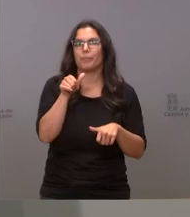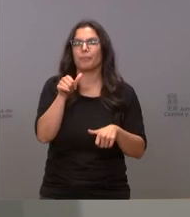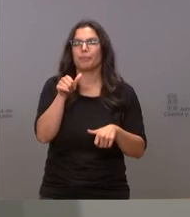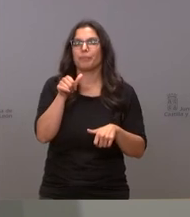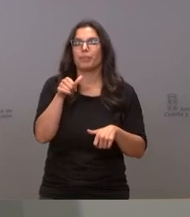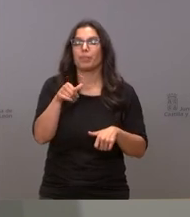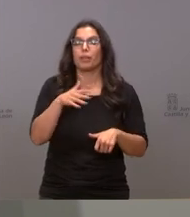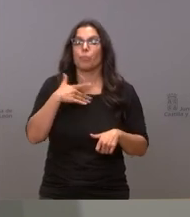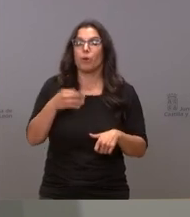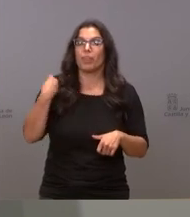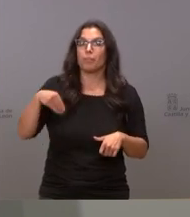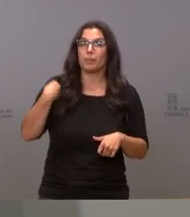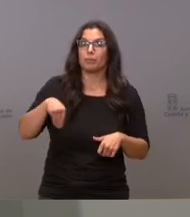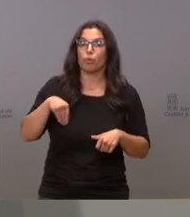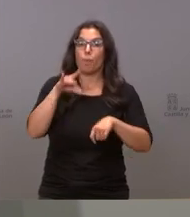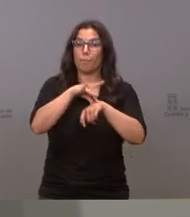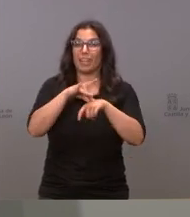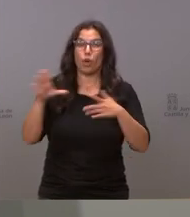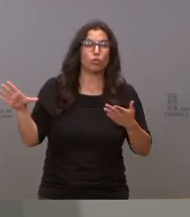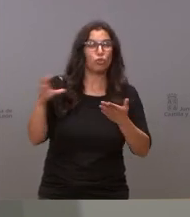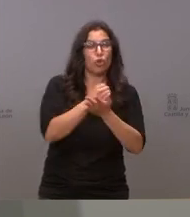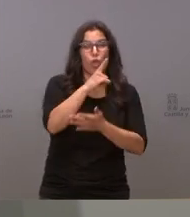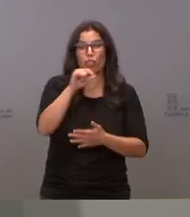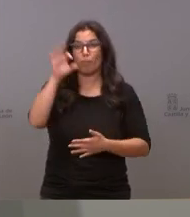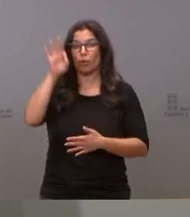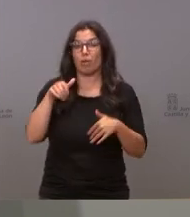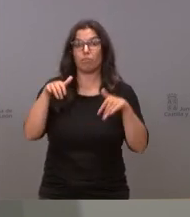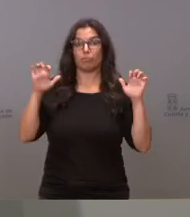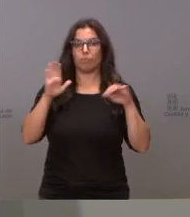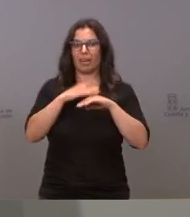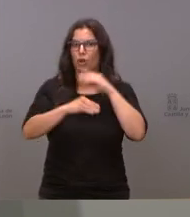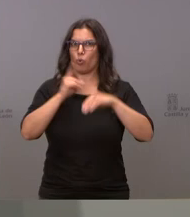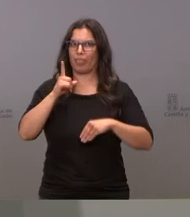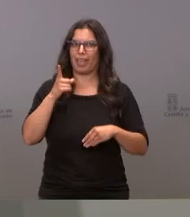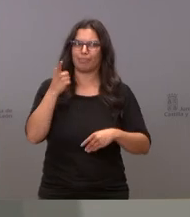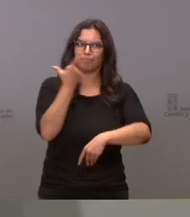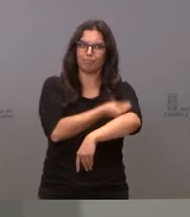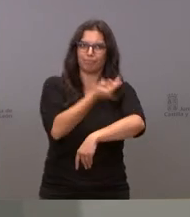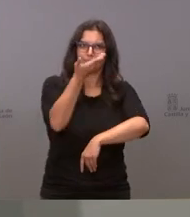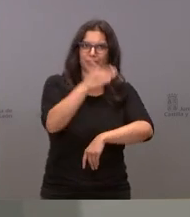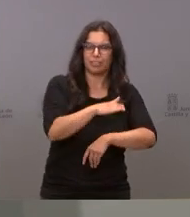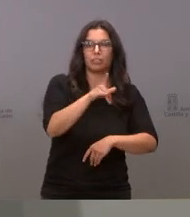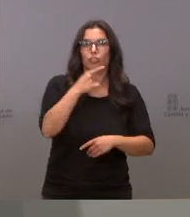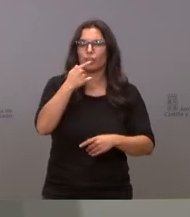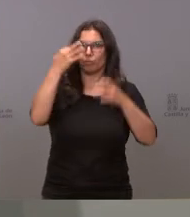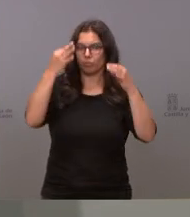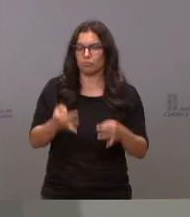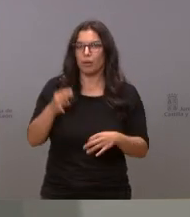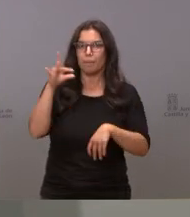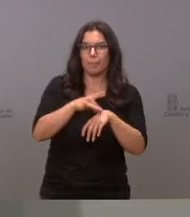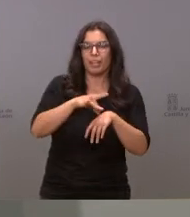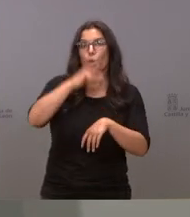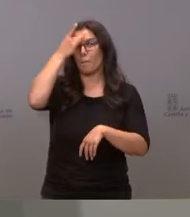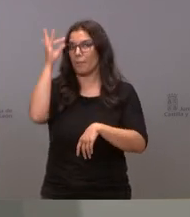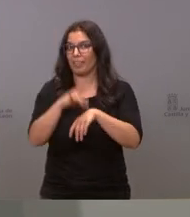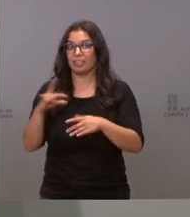mire yo si que le garantizo una cosa a todo el mundo a los médicos a los pacientes y a todos los ciudadanos nosotros